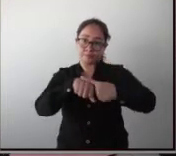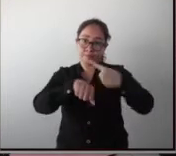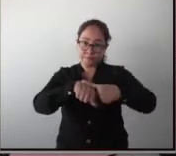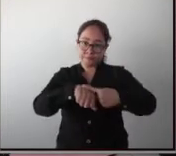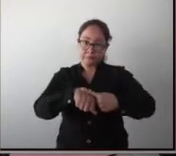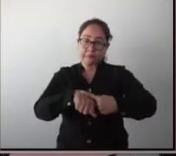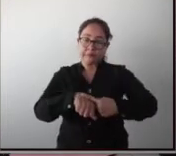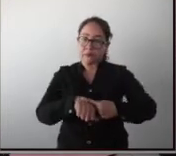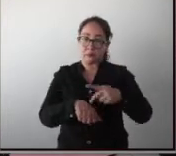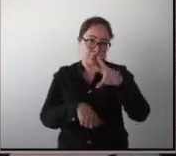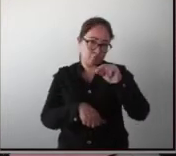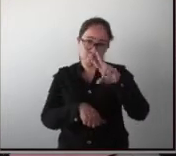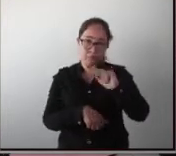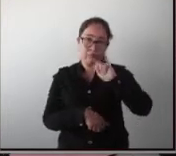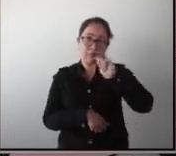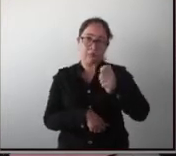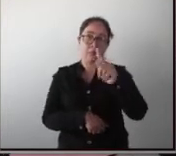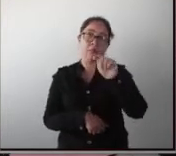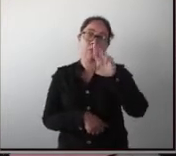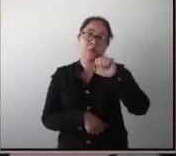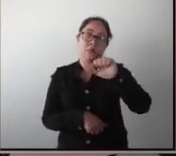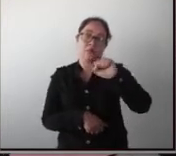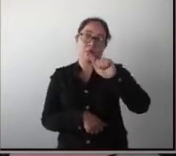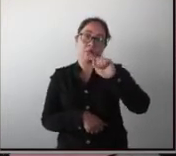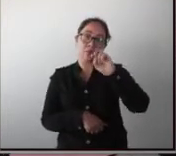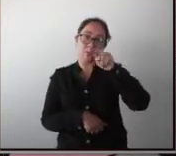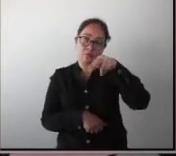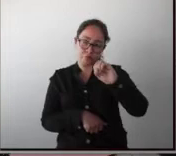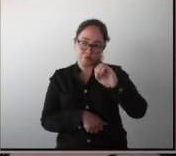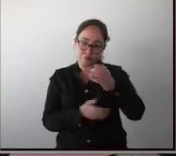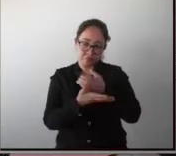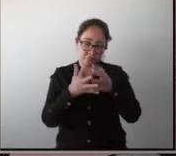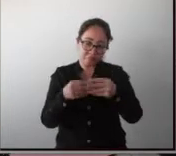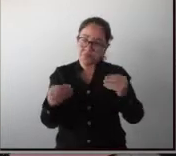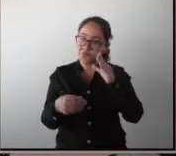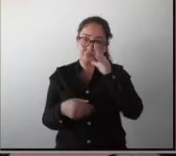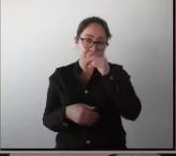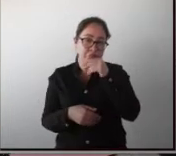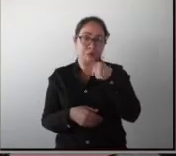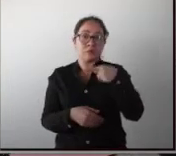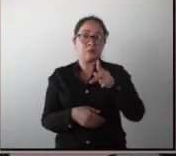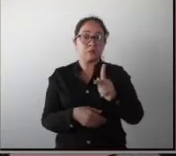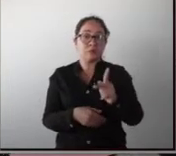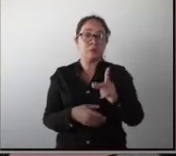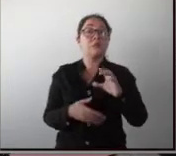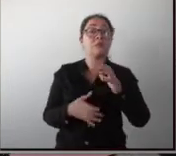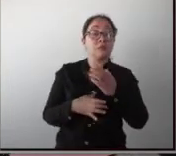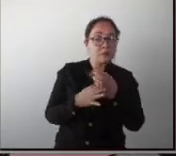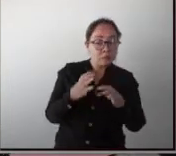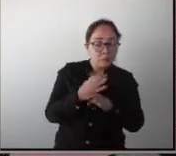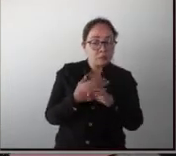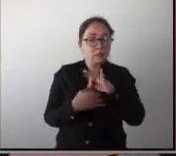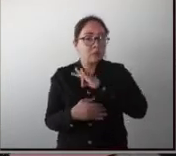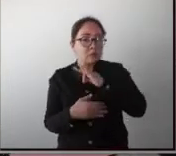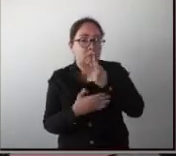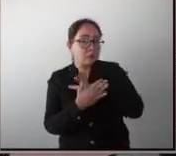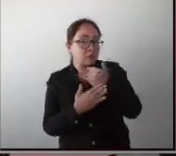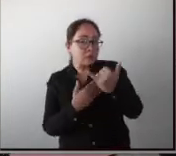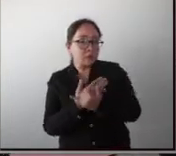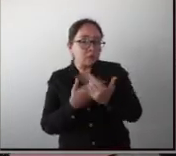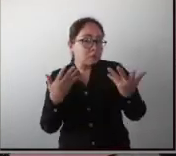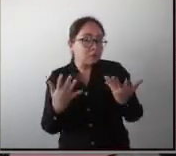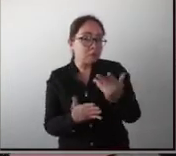podemos mejorar cosas. ¿Cuál es la hipótesis base del proyecto que nosotros tenemos aquí?